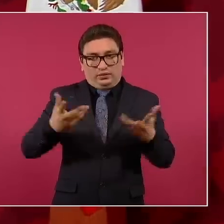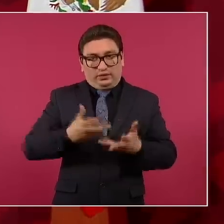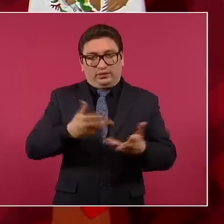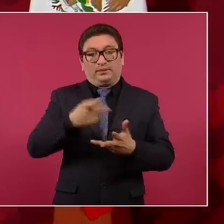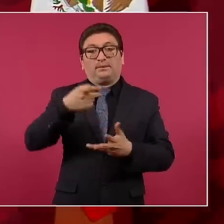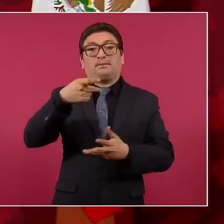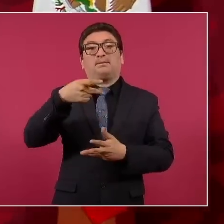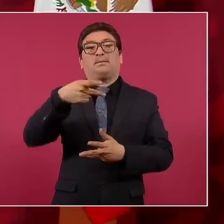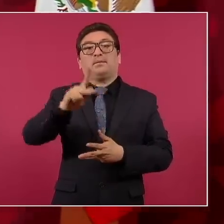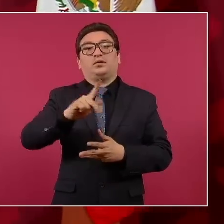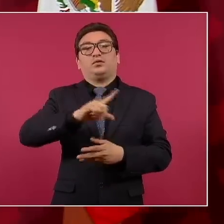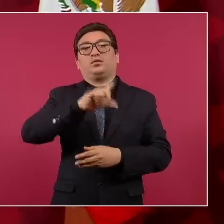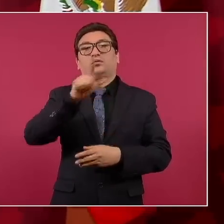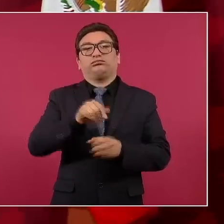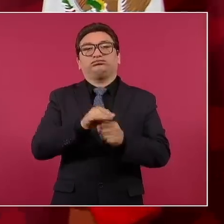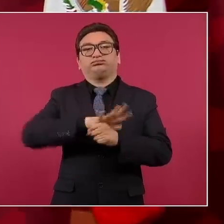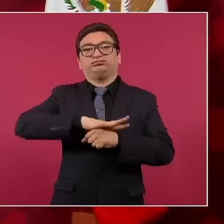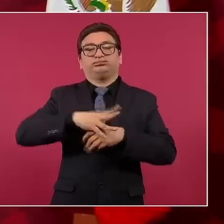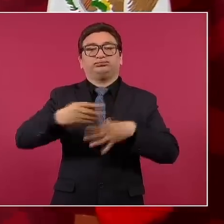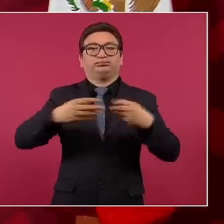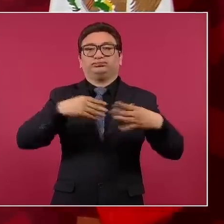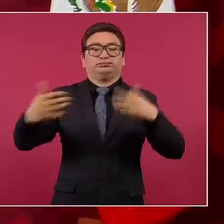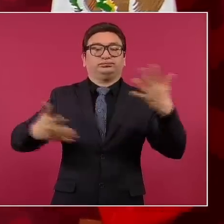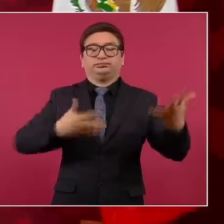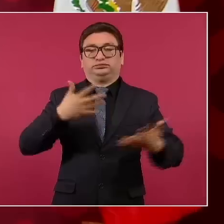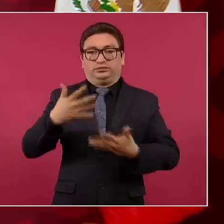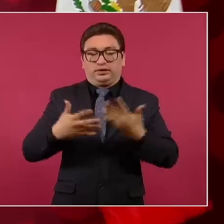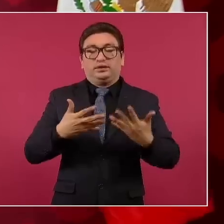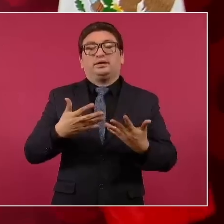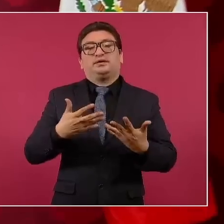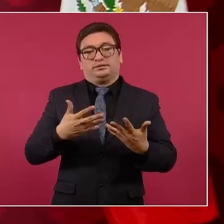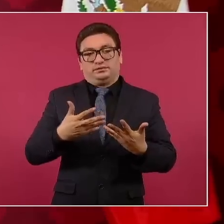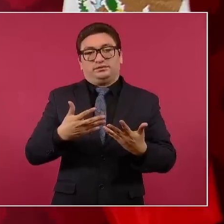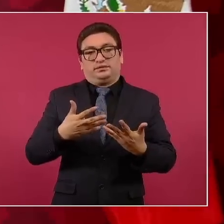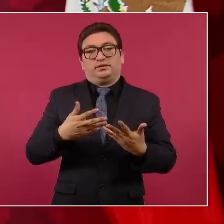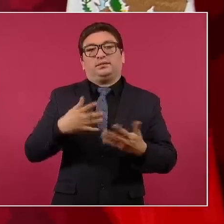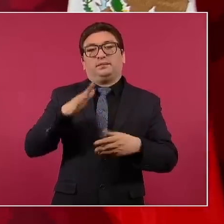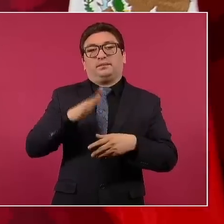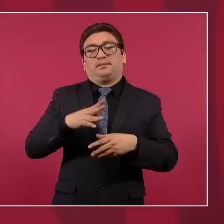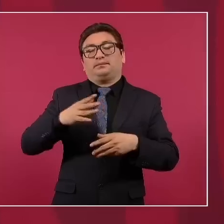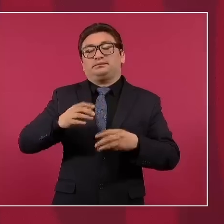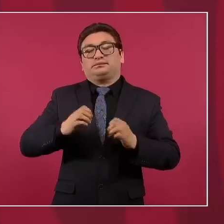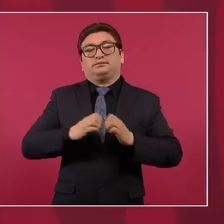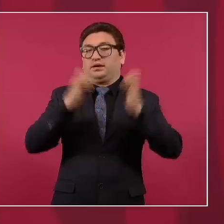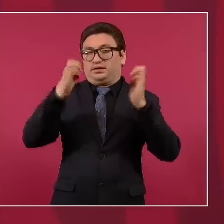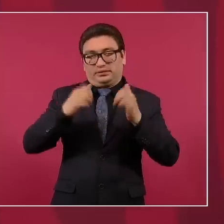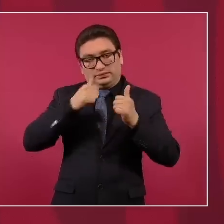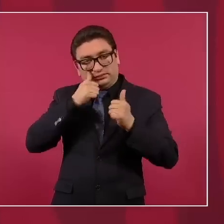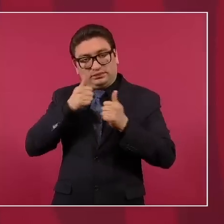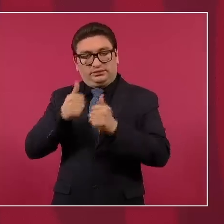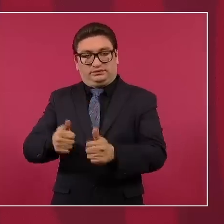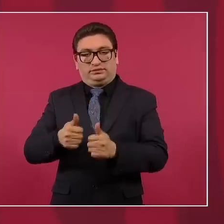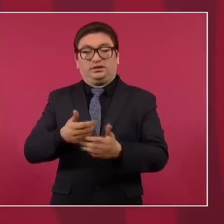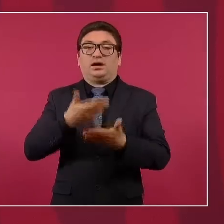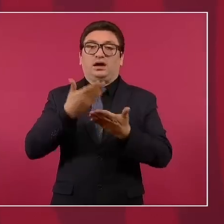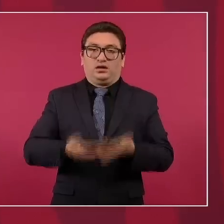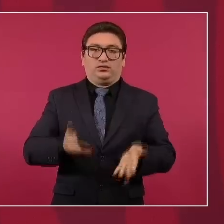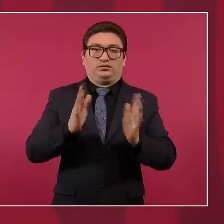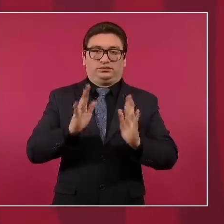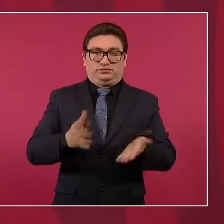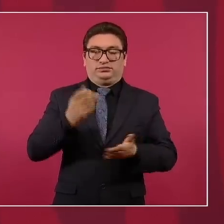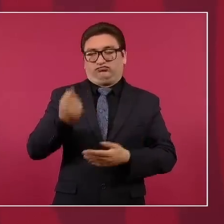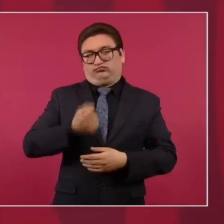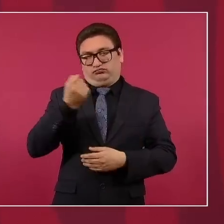pero se nos vino la pandemia y tuvimos que atender la emergencia. Pero ahora que afortunadamente